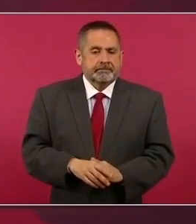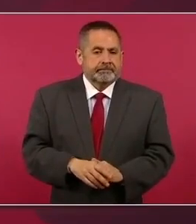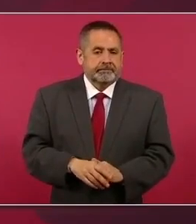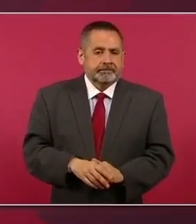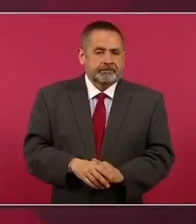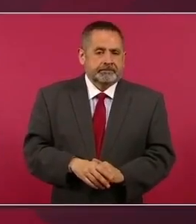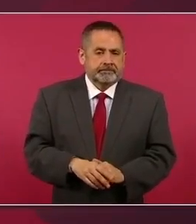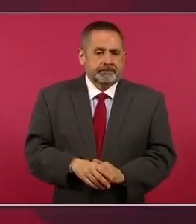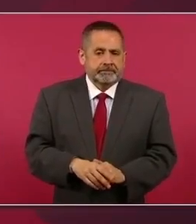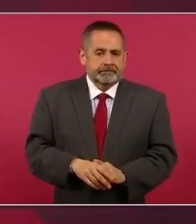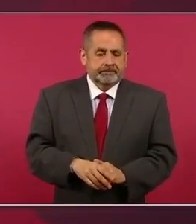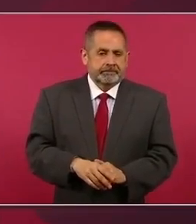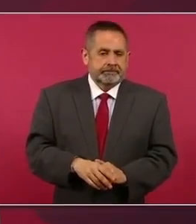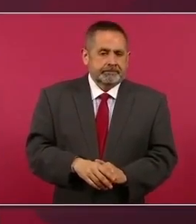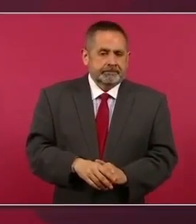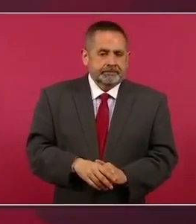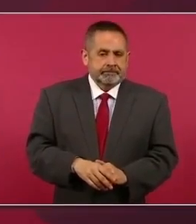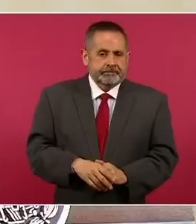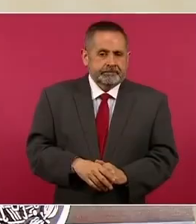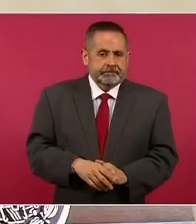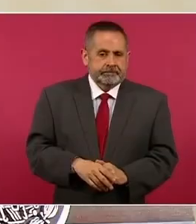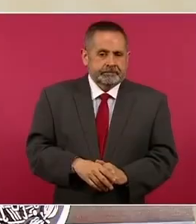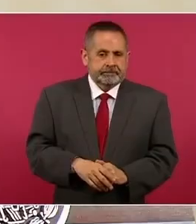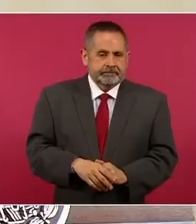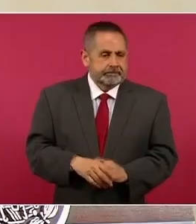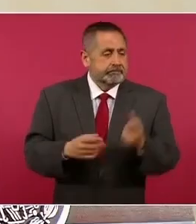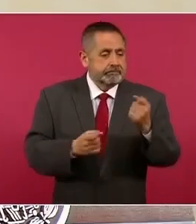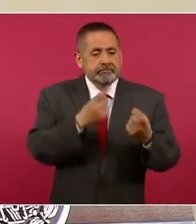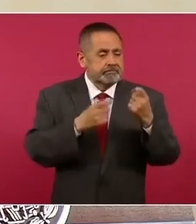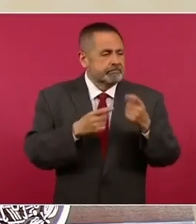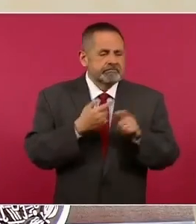se dan esa oportunidad